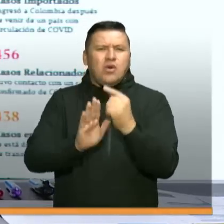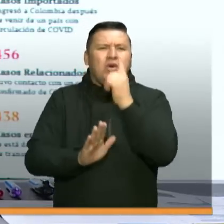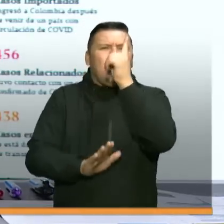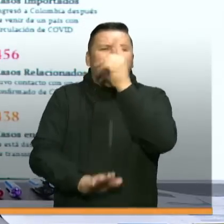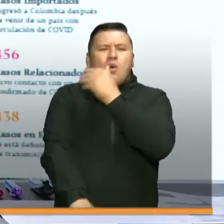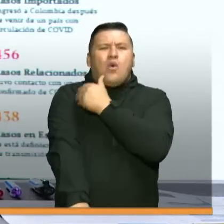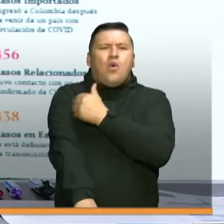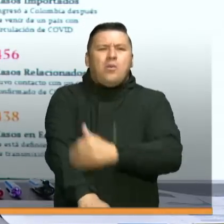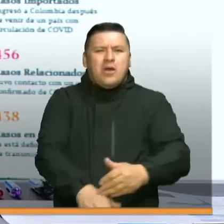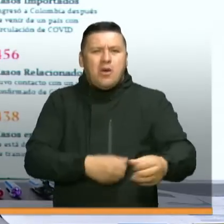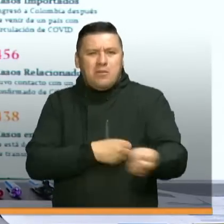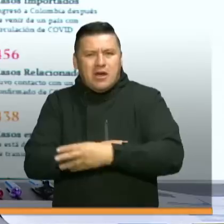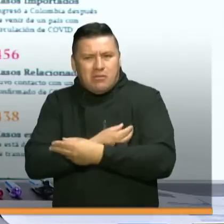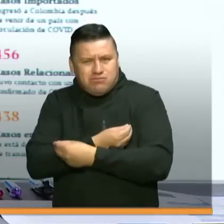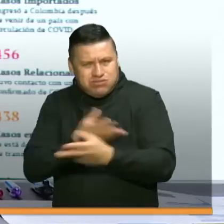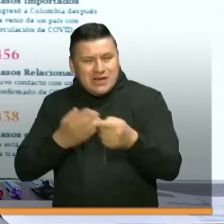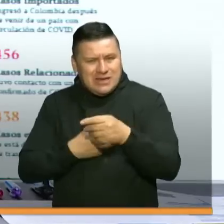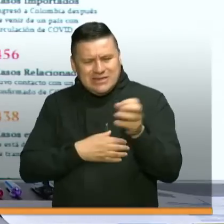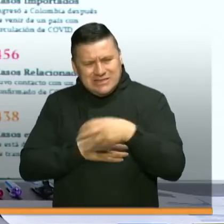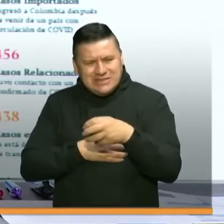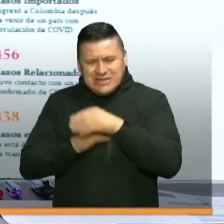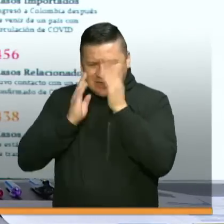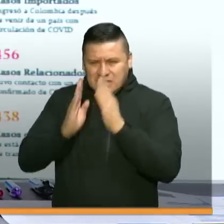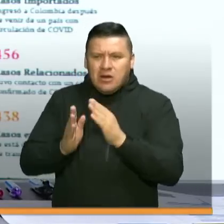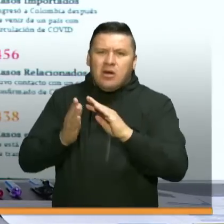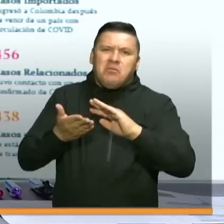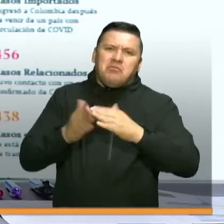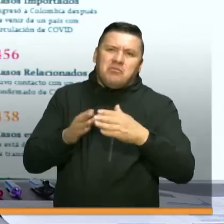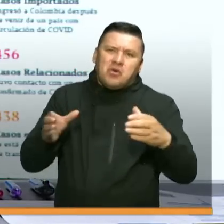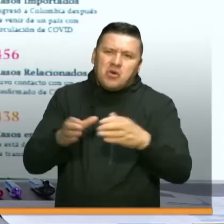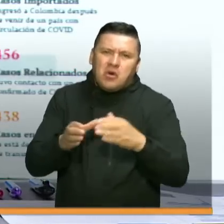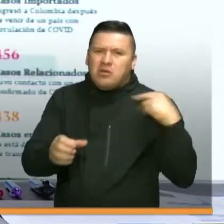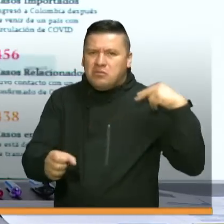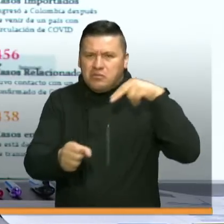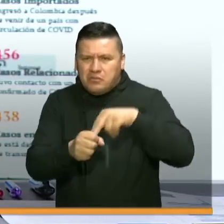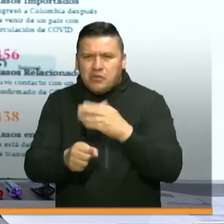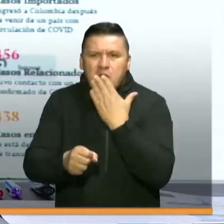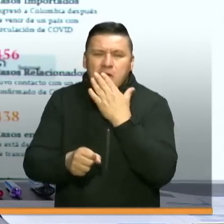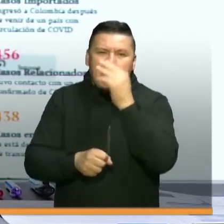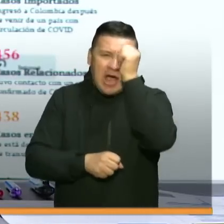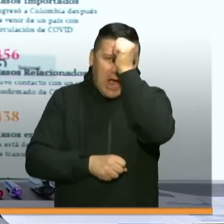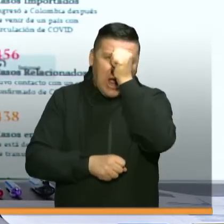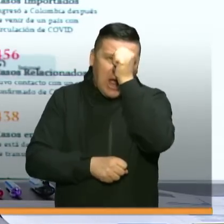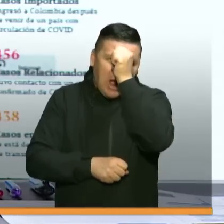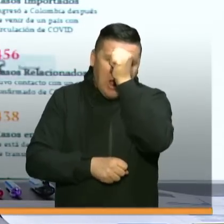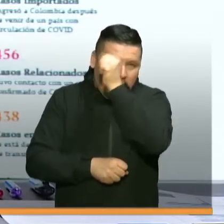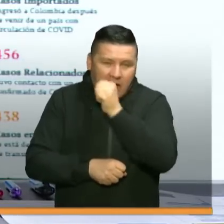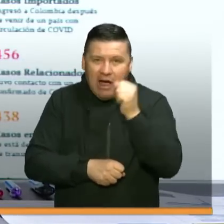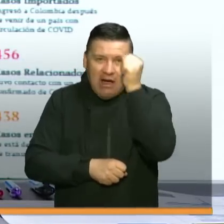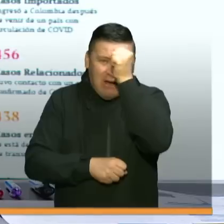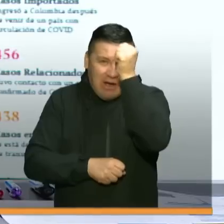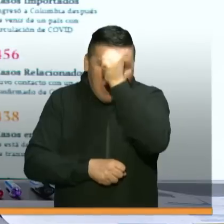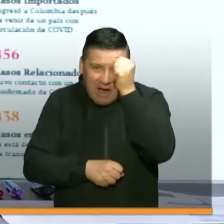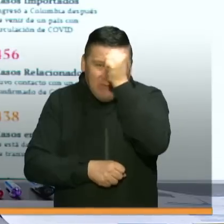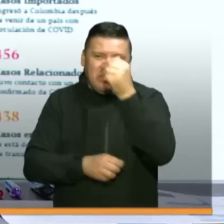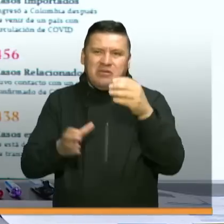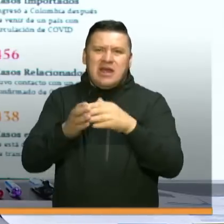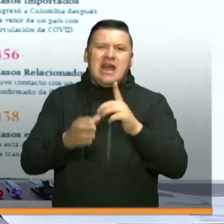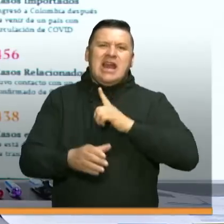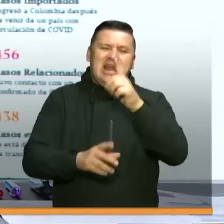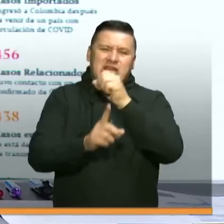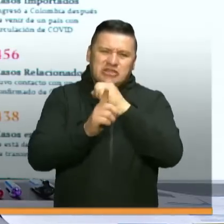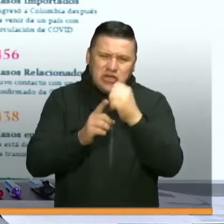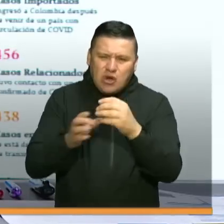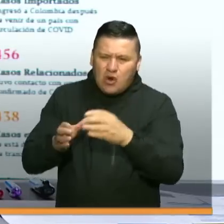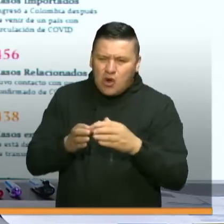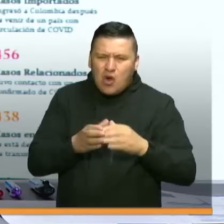millón de mercados, donde nosotros estamos atendiendo población indígena, afrocolombianos, otras minorías, líderes sociales,